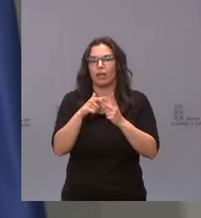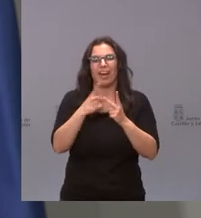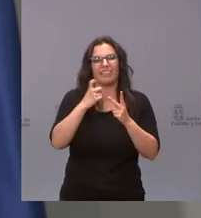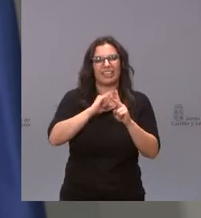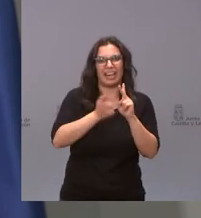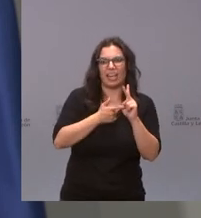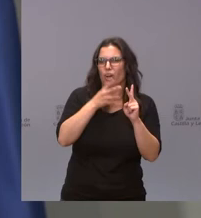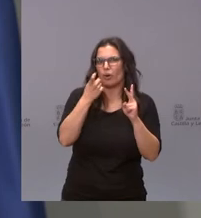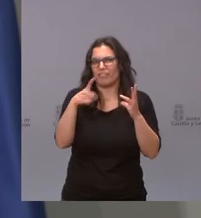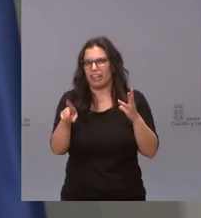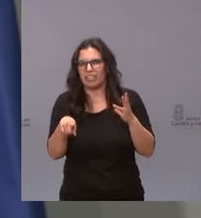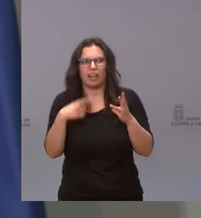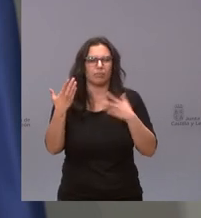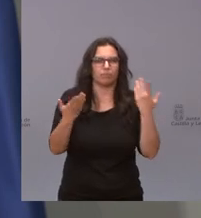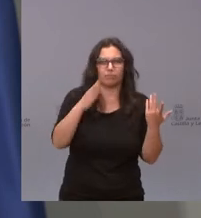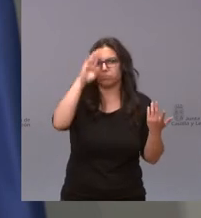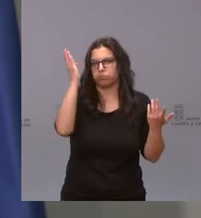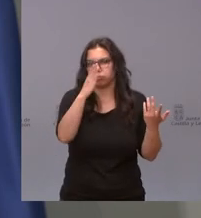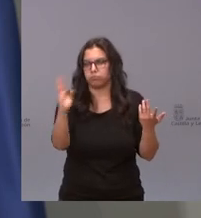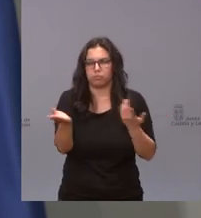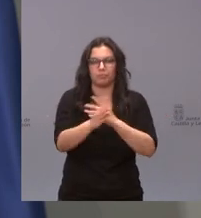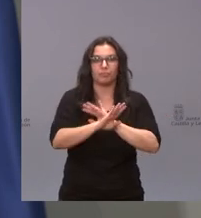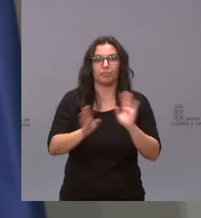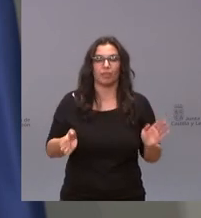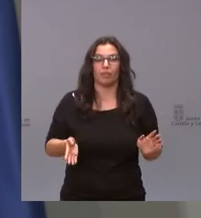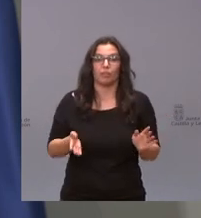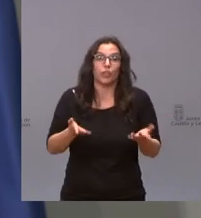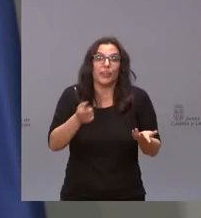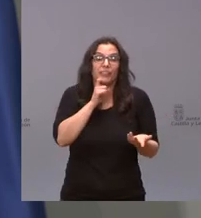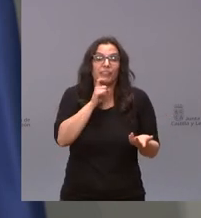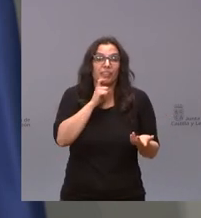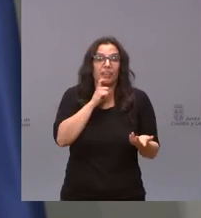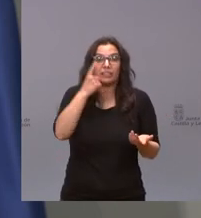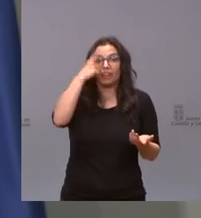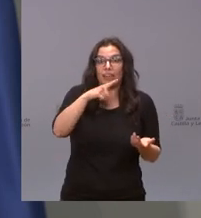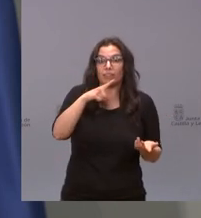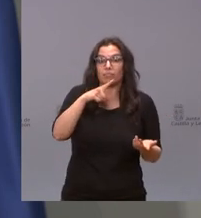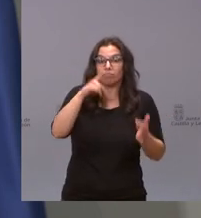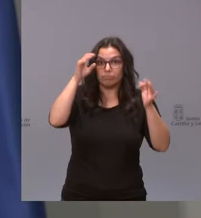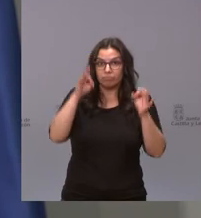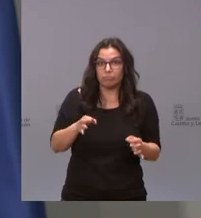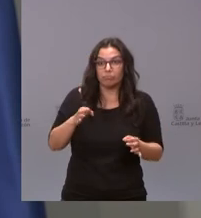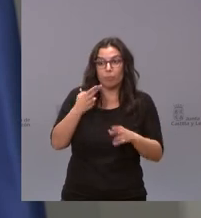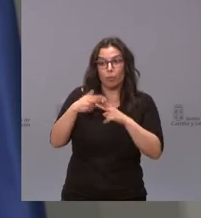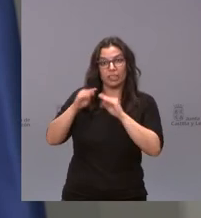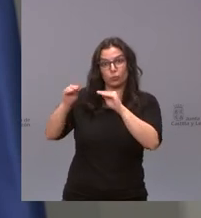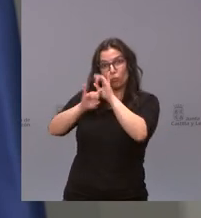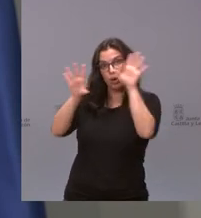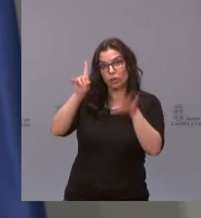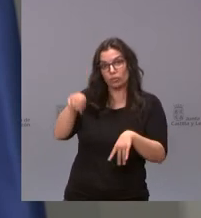decir que ya no hace falta nada y que nunca ha hecho falta nada realmente es difícil saber si es que existe una política a este respecto